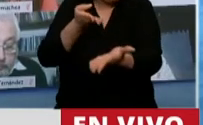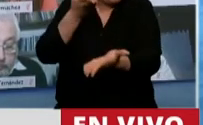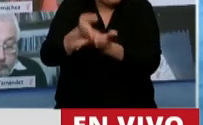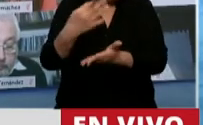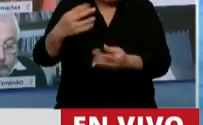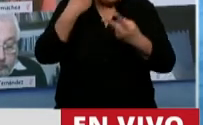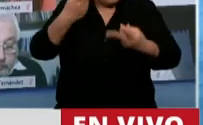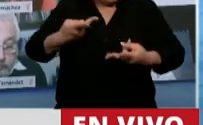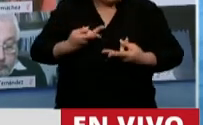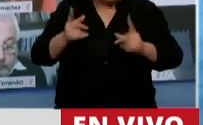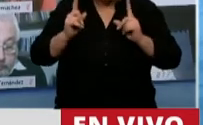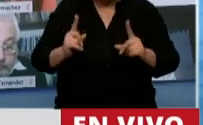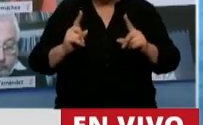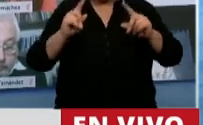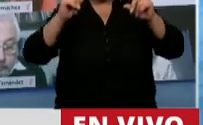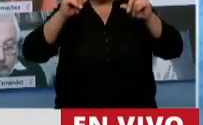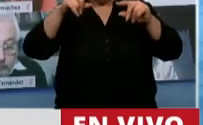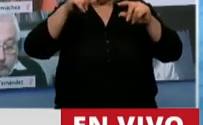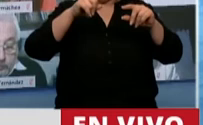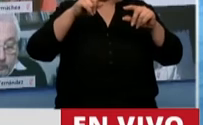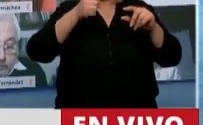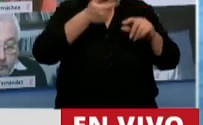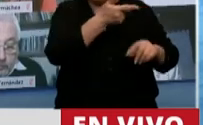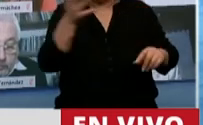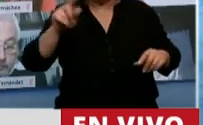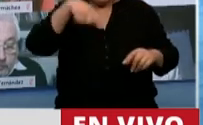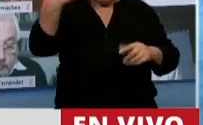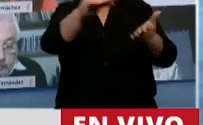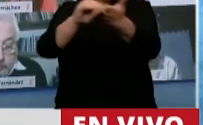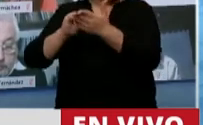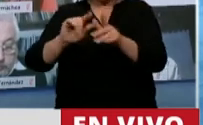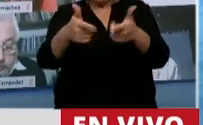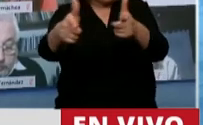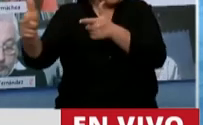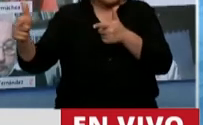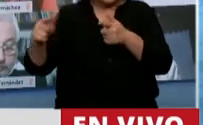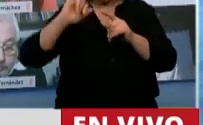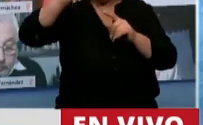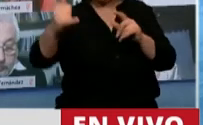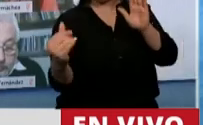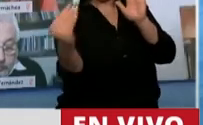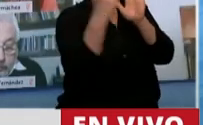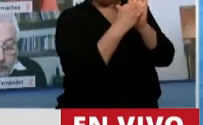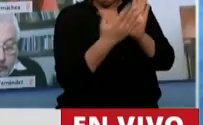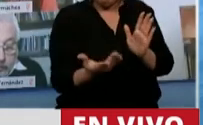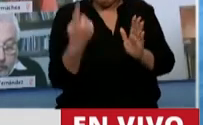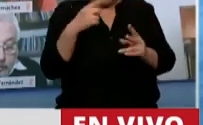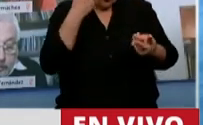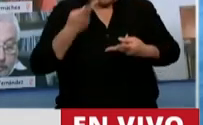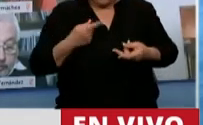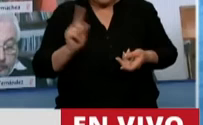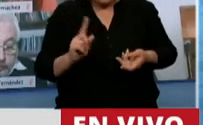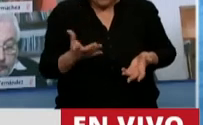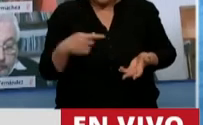nos reconozca en ese tablero en el que ha reconocido a otros diputados que no están en el recinto y sin reconocernos a